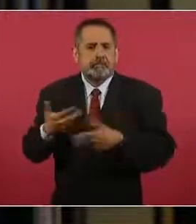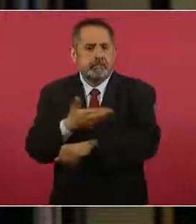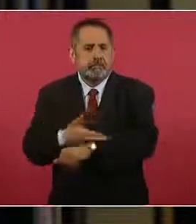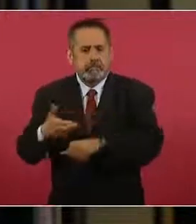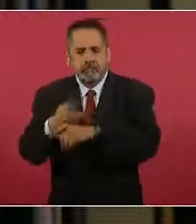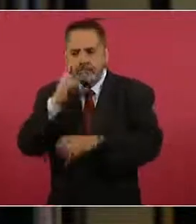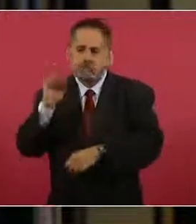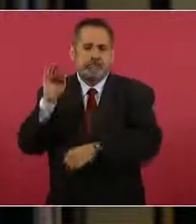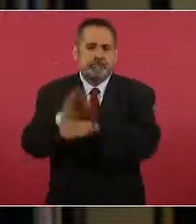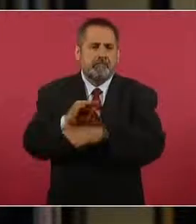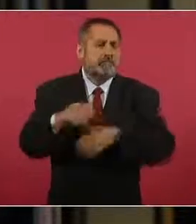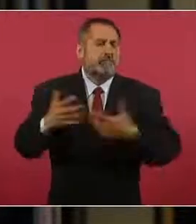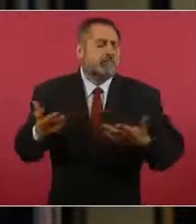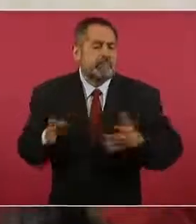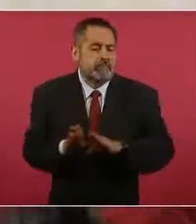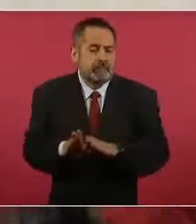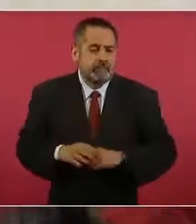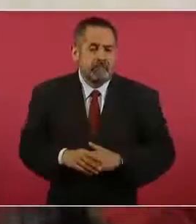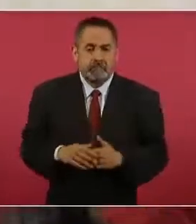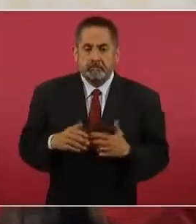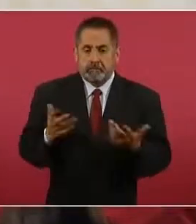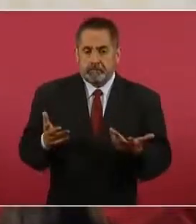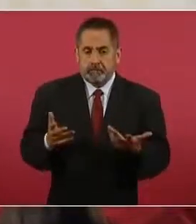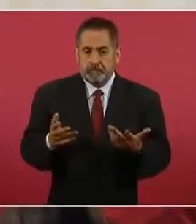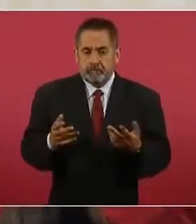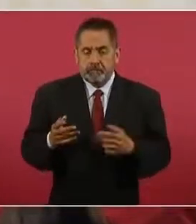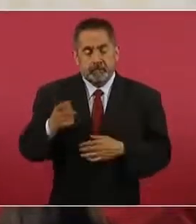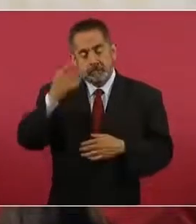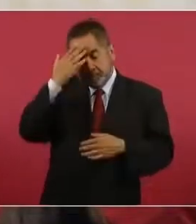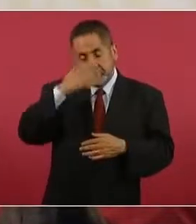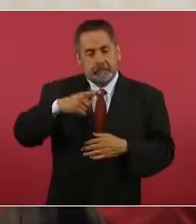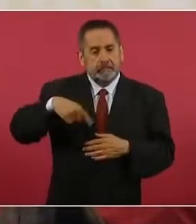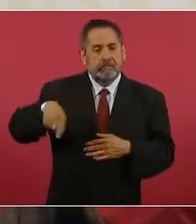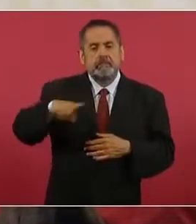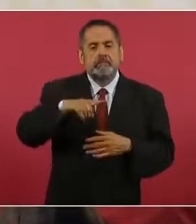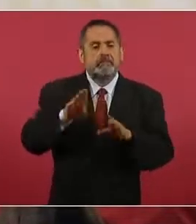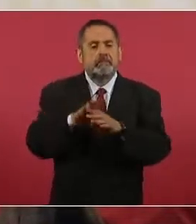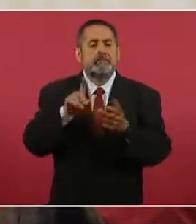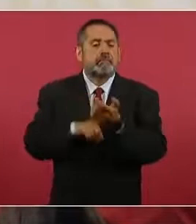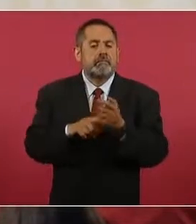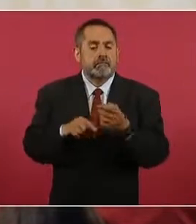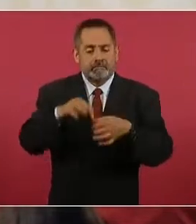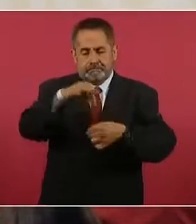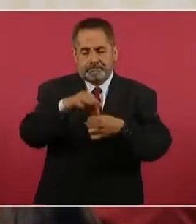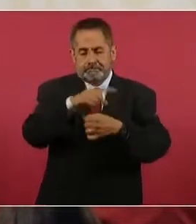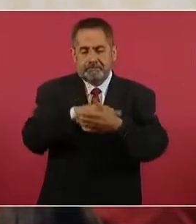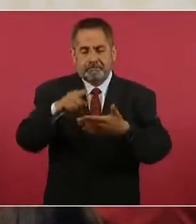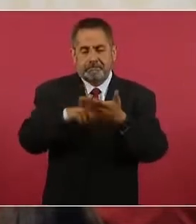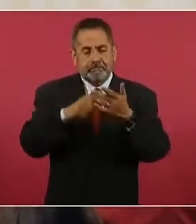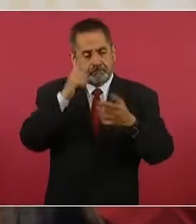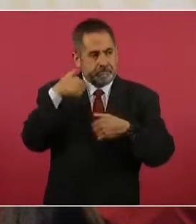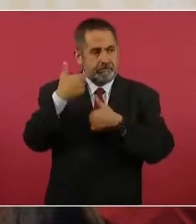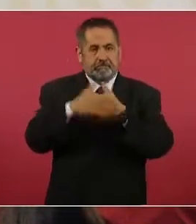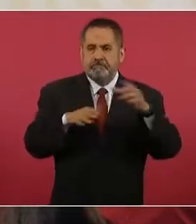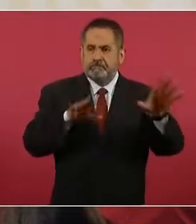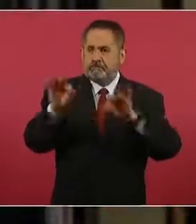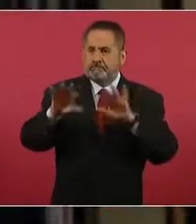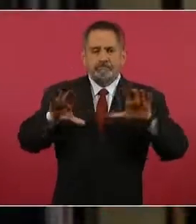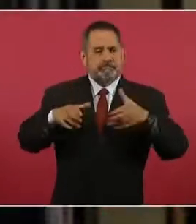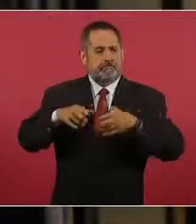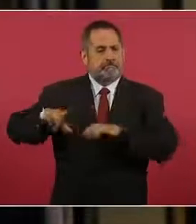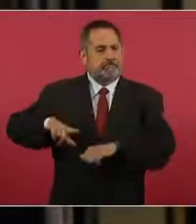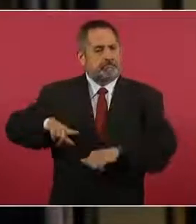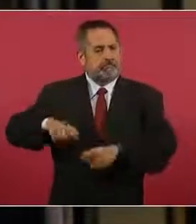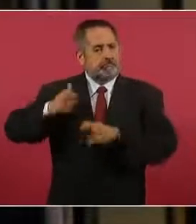fortalecer la democracia? Y es que al final todo se resume en el tema electoral para la transformación de nuestro país y en este